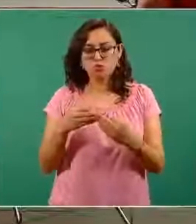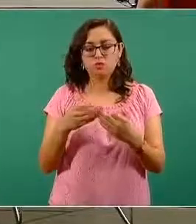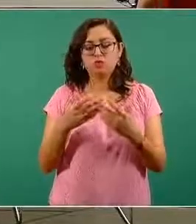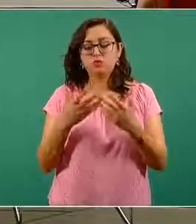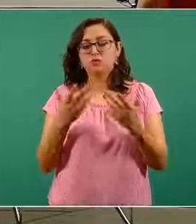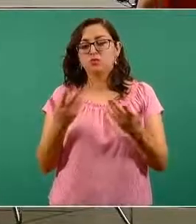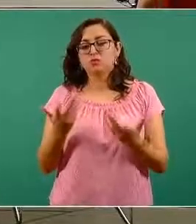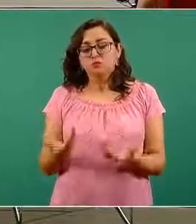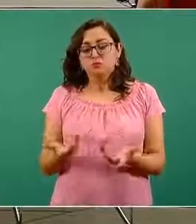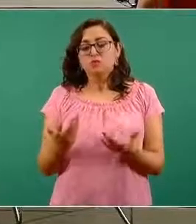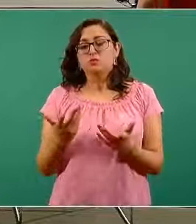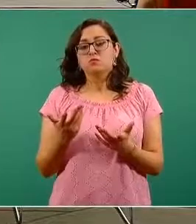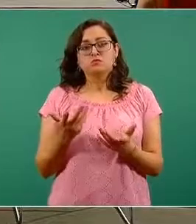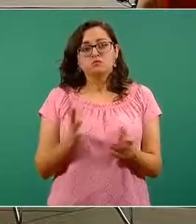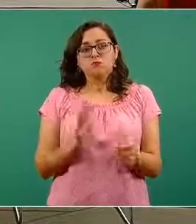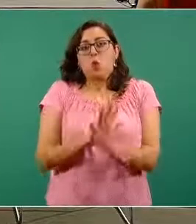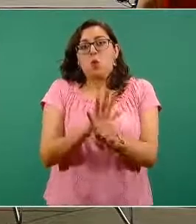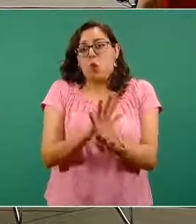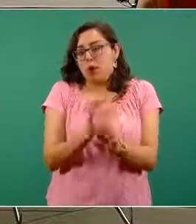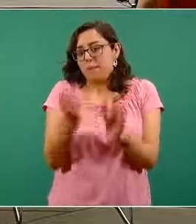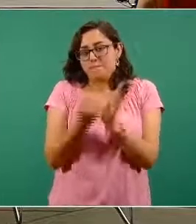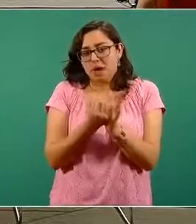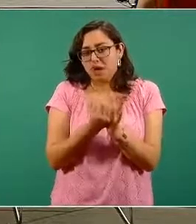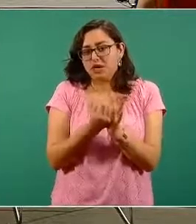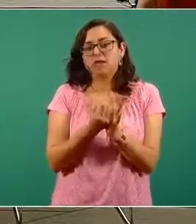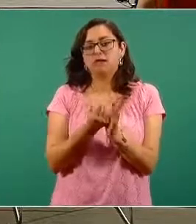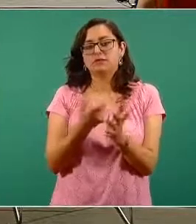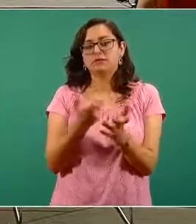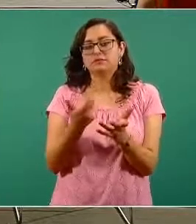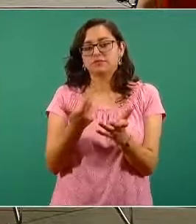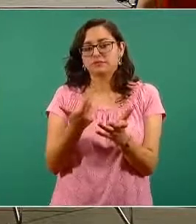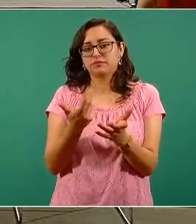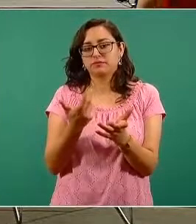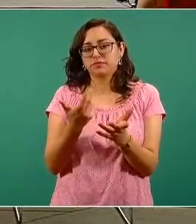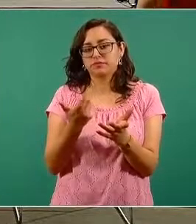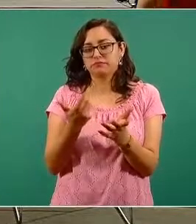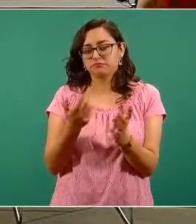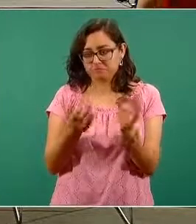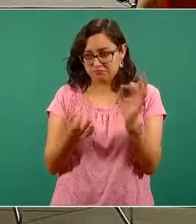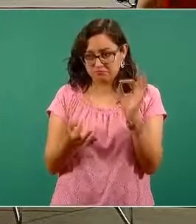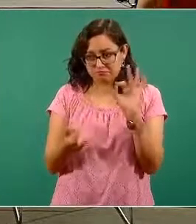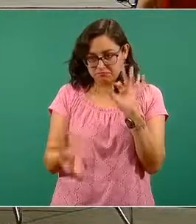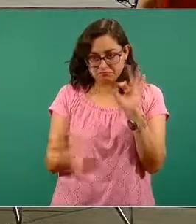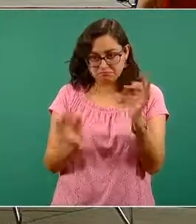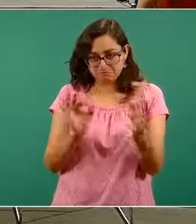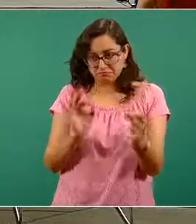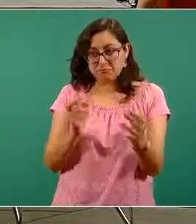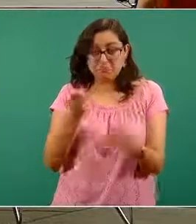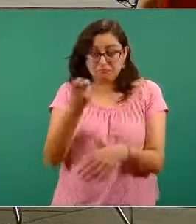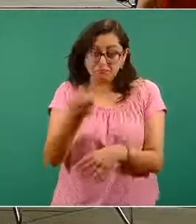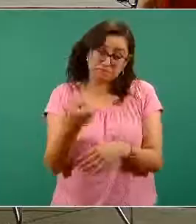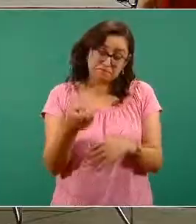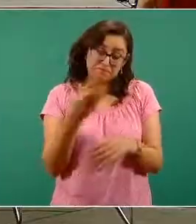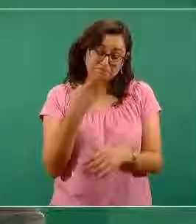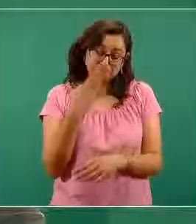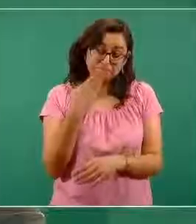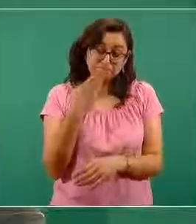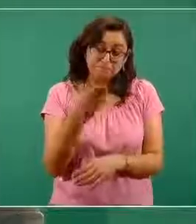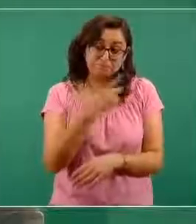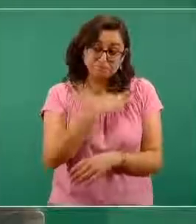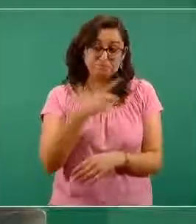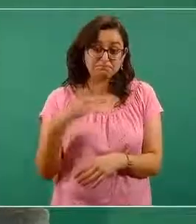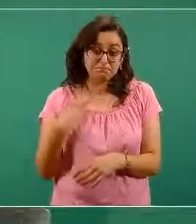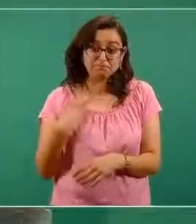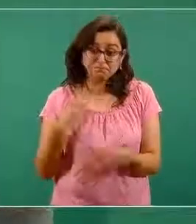de la vacuna de tal laboratorio y es una buena práctica en esta